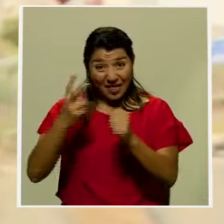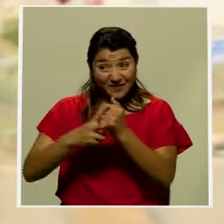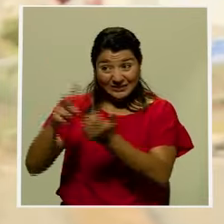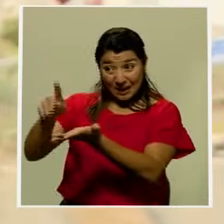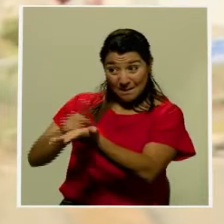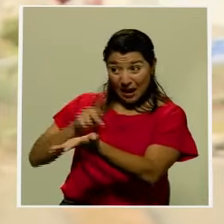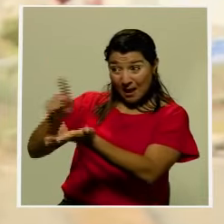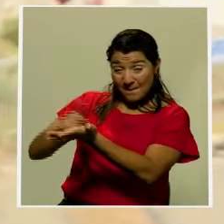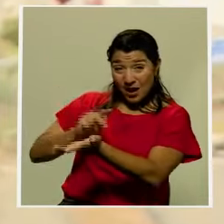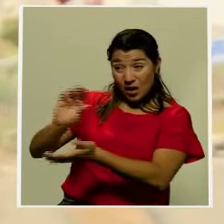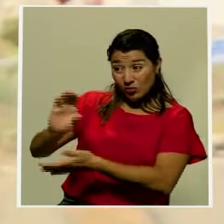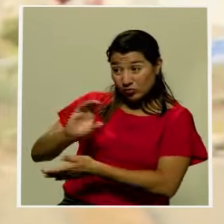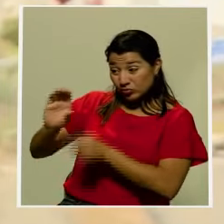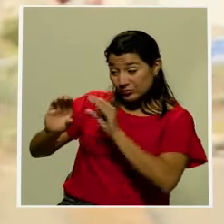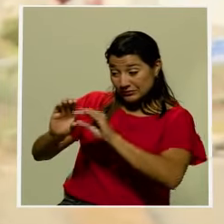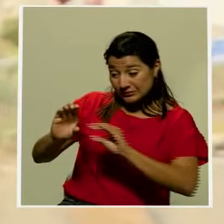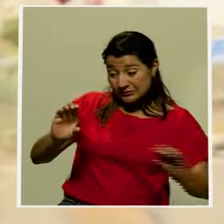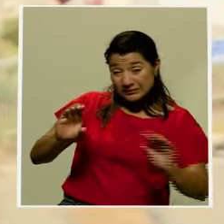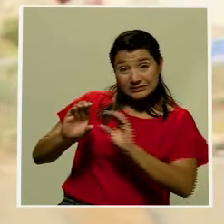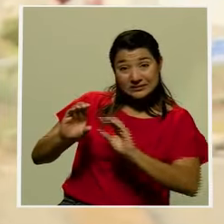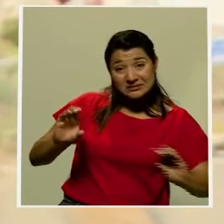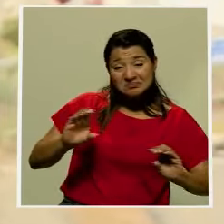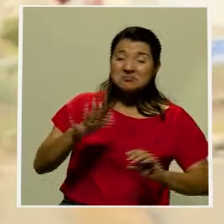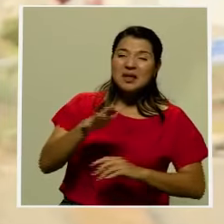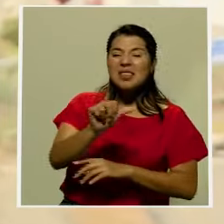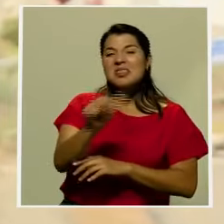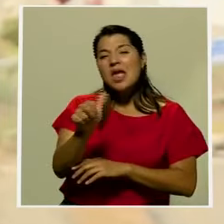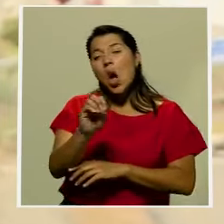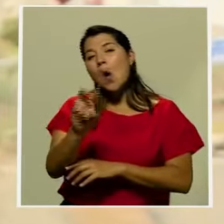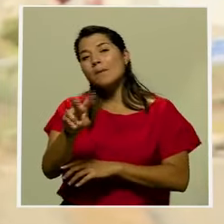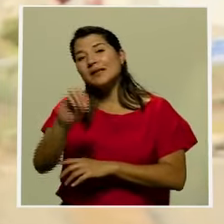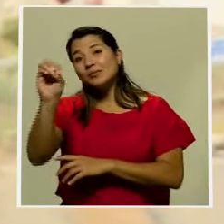hacer frente a necesidades a lo largo del año, emergencias.